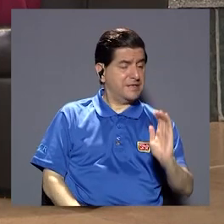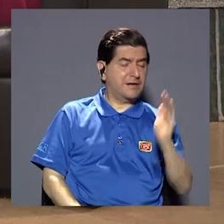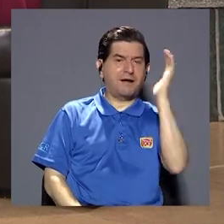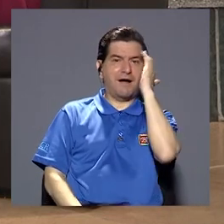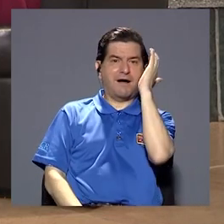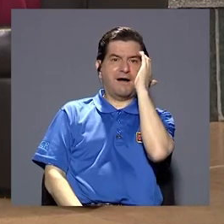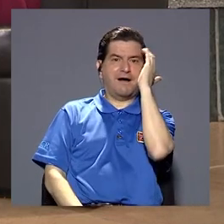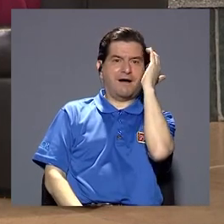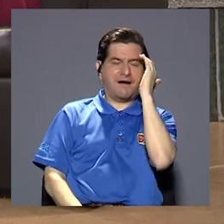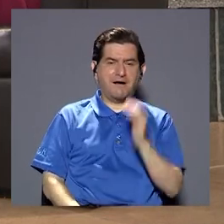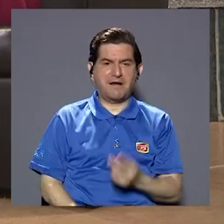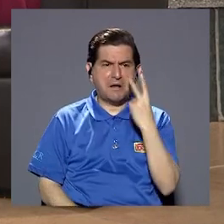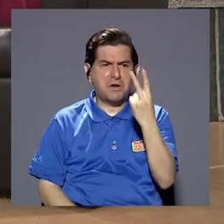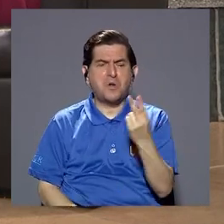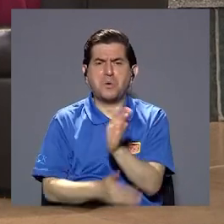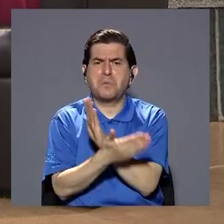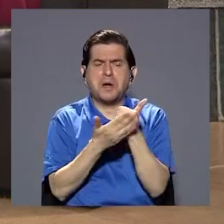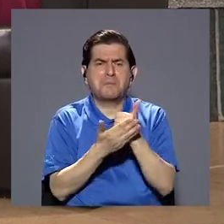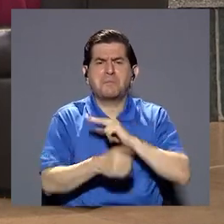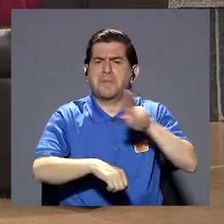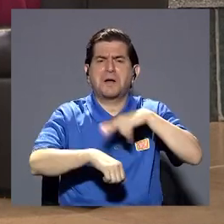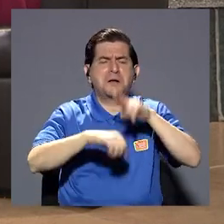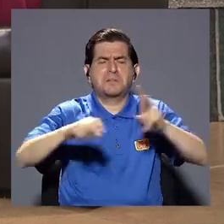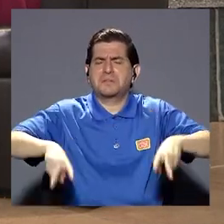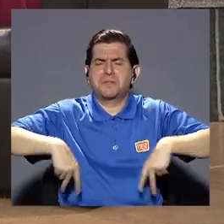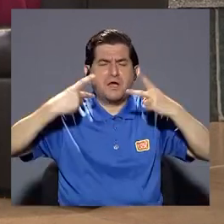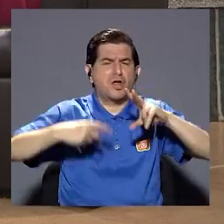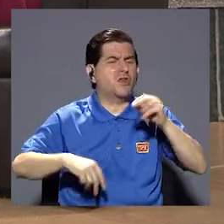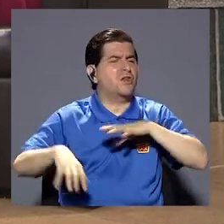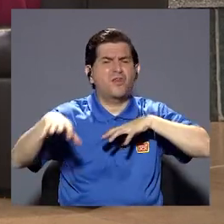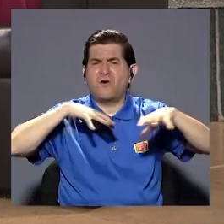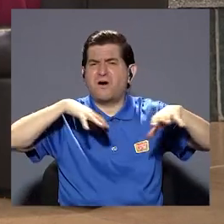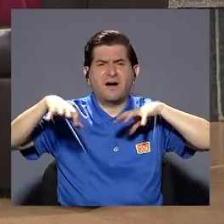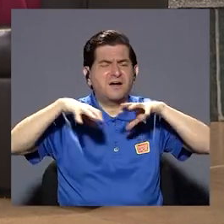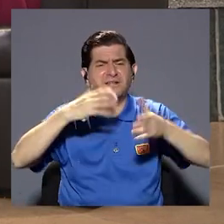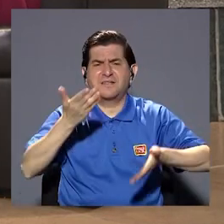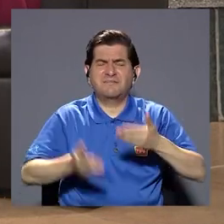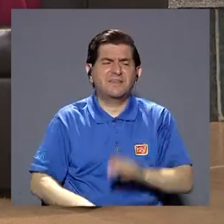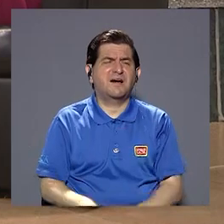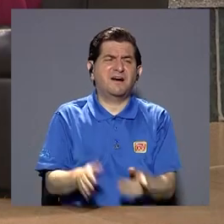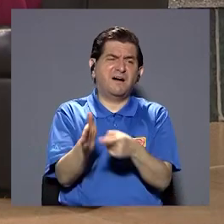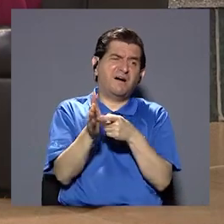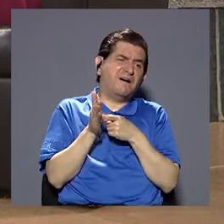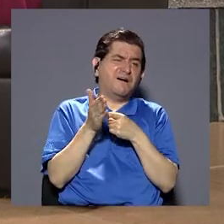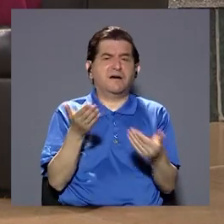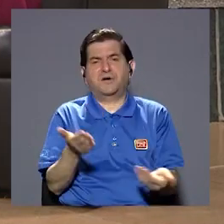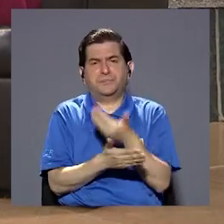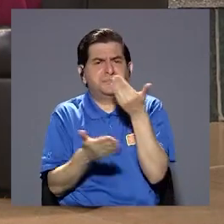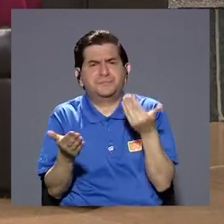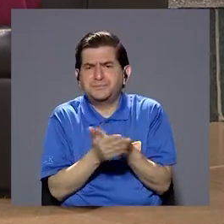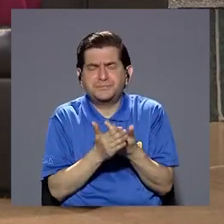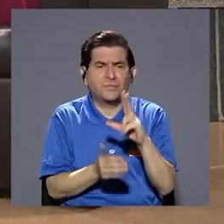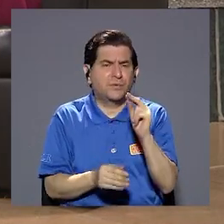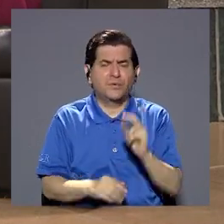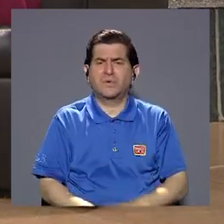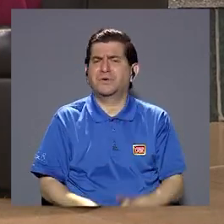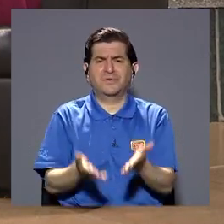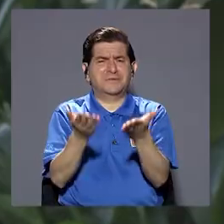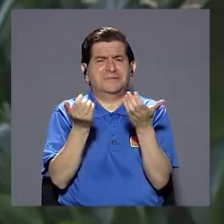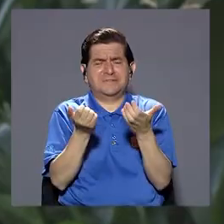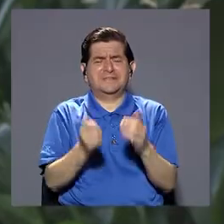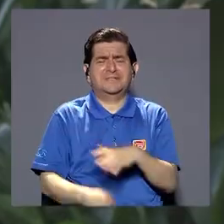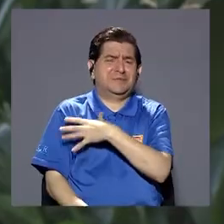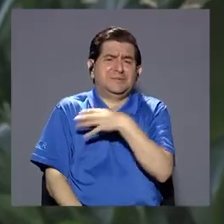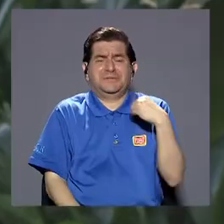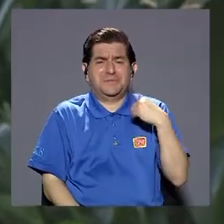desde pequeños ese conocimiento para que lo vean como algo parte de su rutina diaria y no como una actividad exigida o nueva o que no es parte de lo